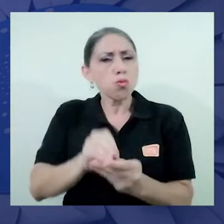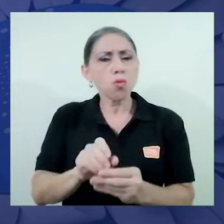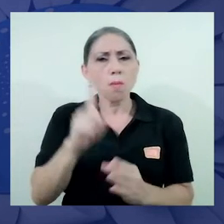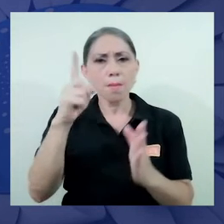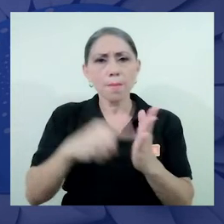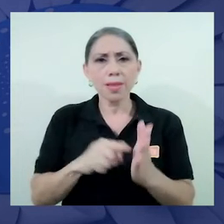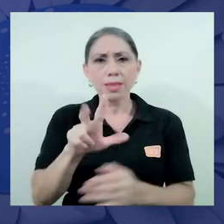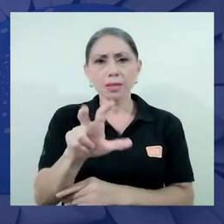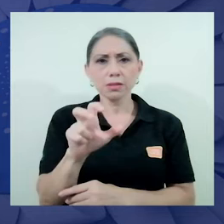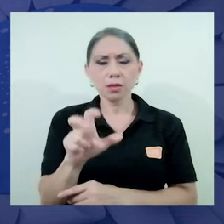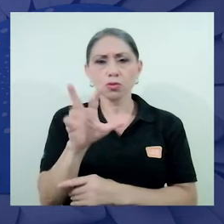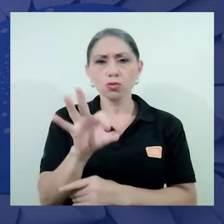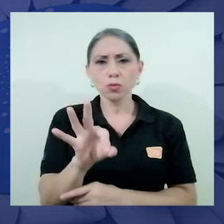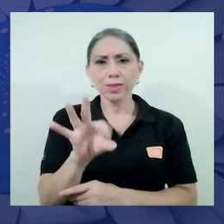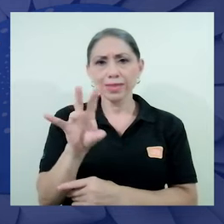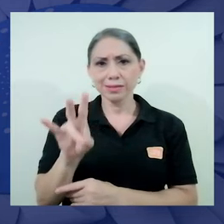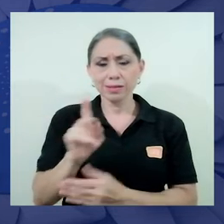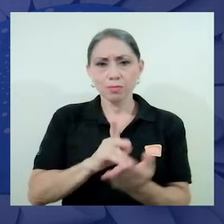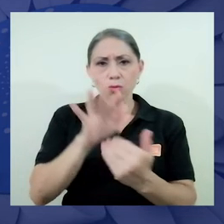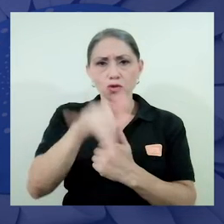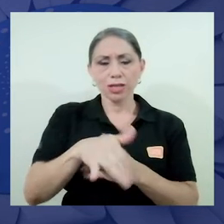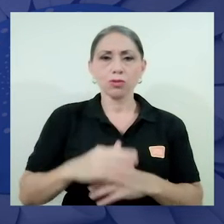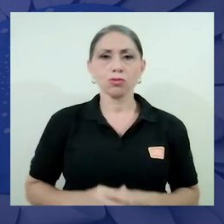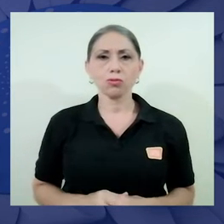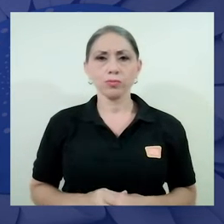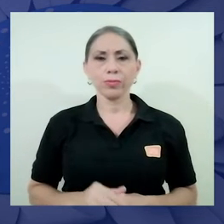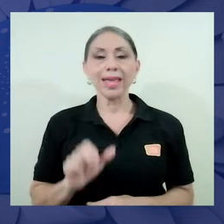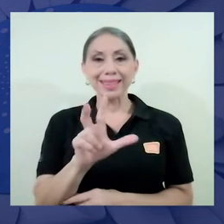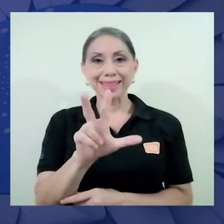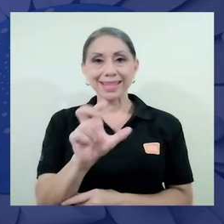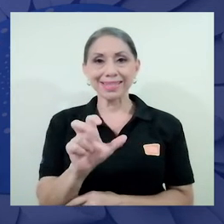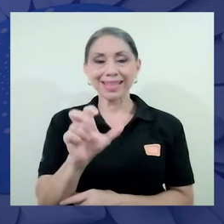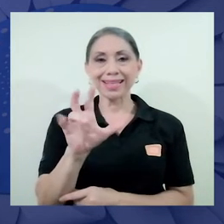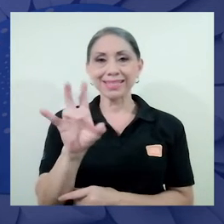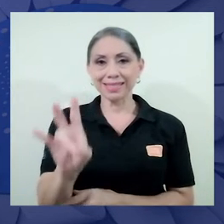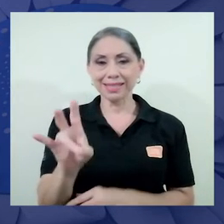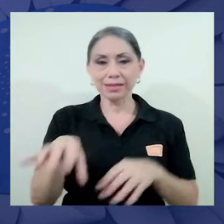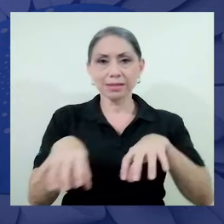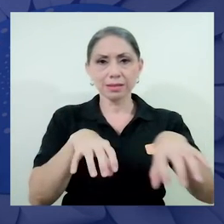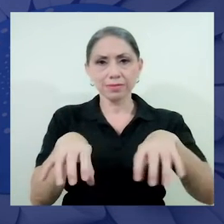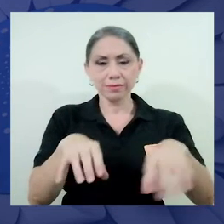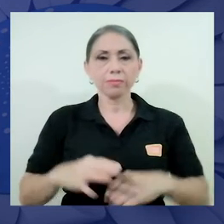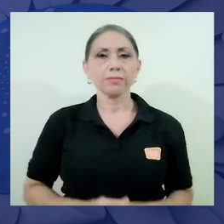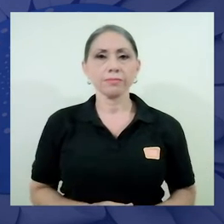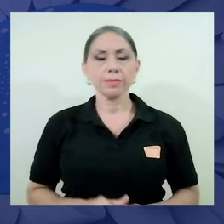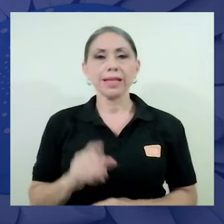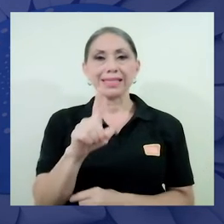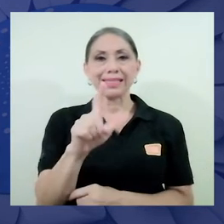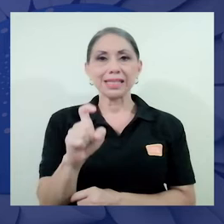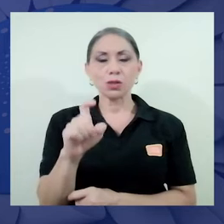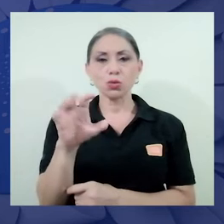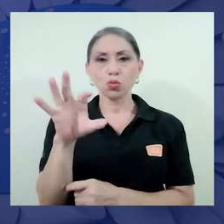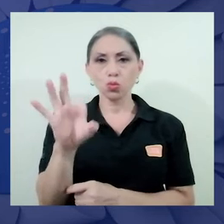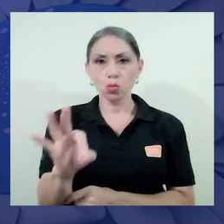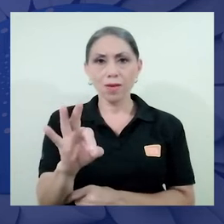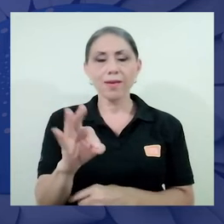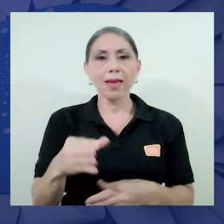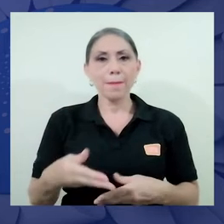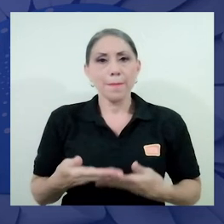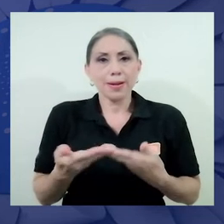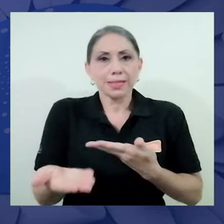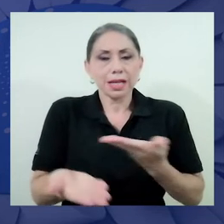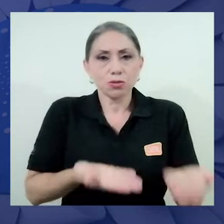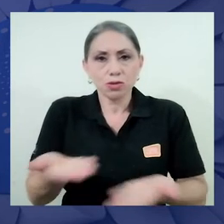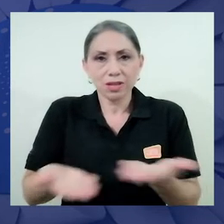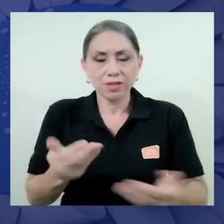total de 1.397 proyectos, 307 actividades, 109 prestaciones